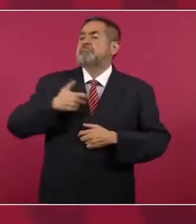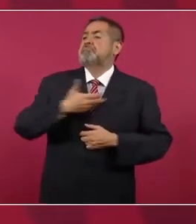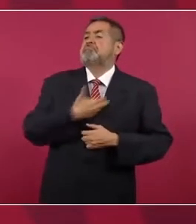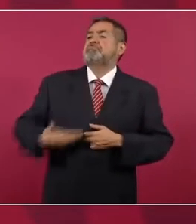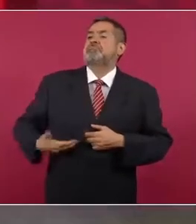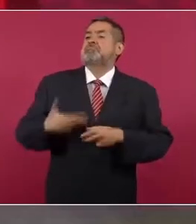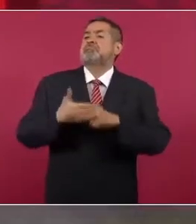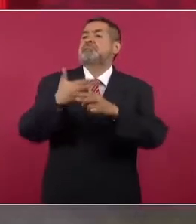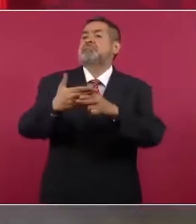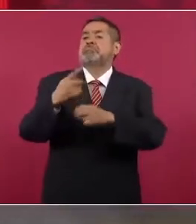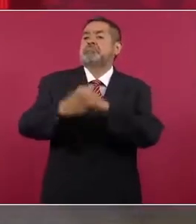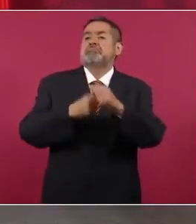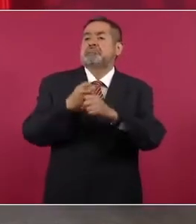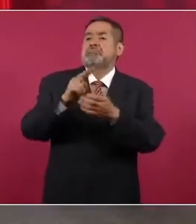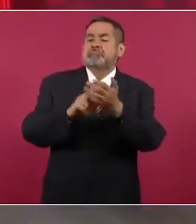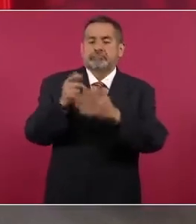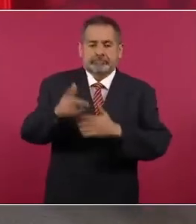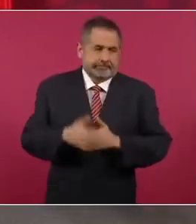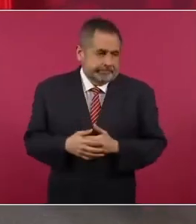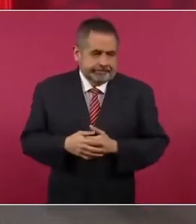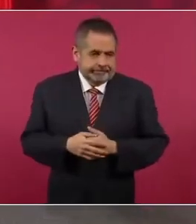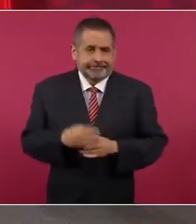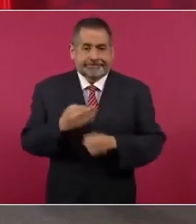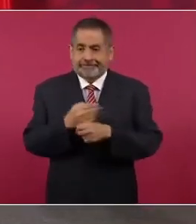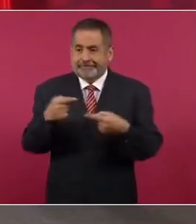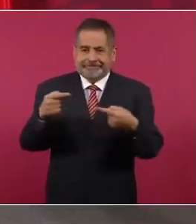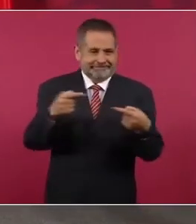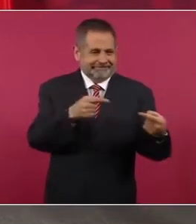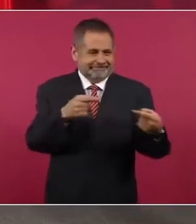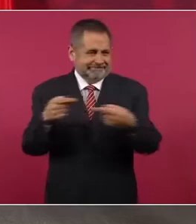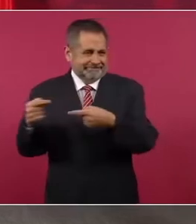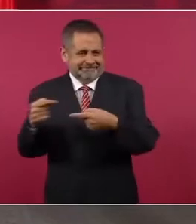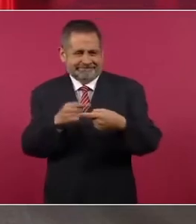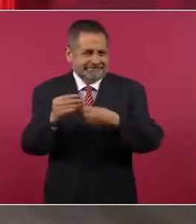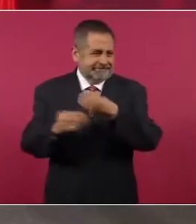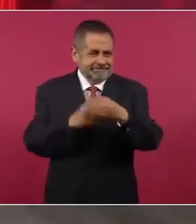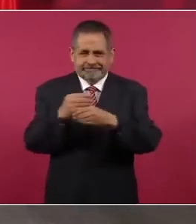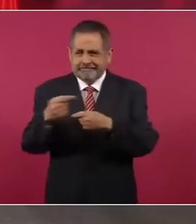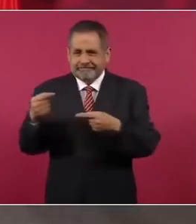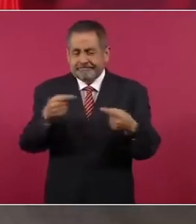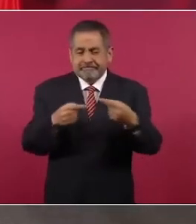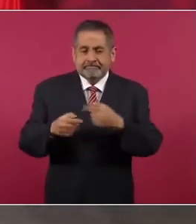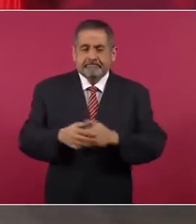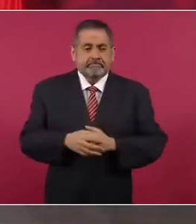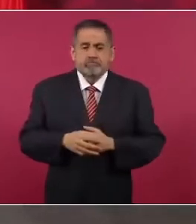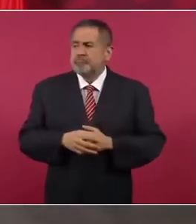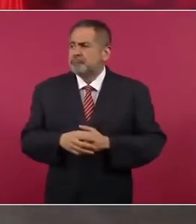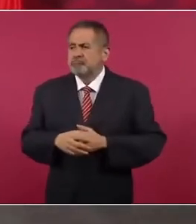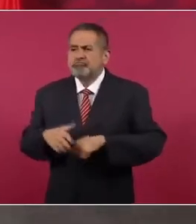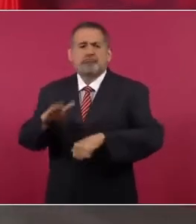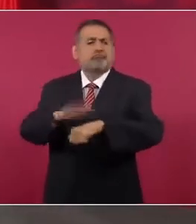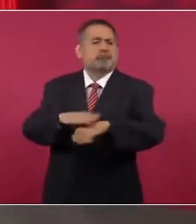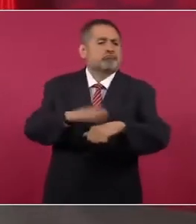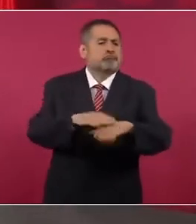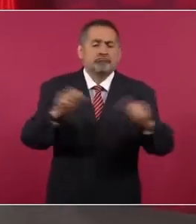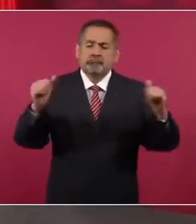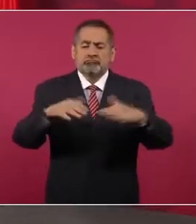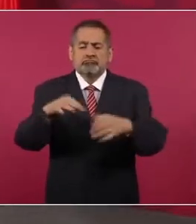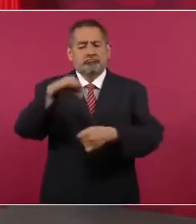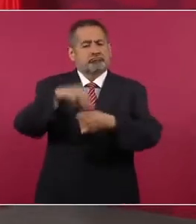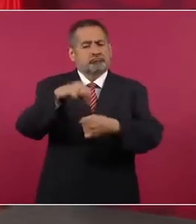Ahora empieza el regateo de que convocamos elecciones en el 24.